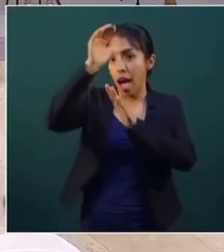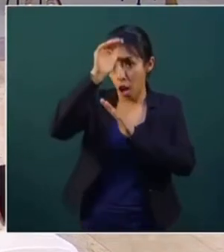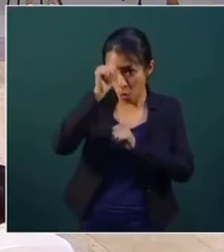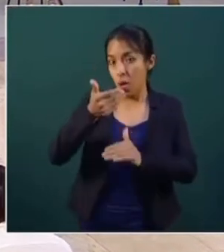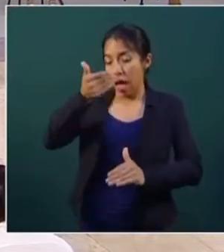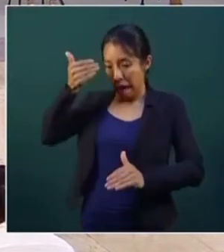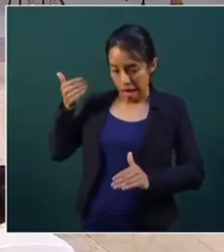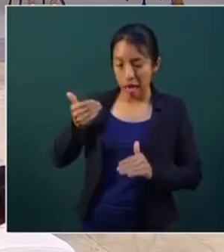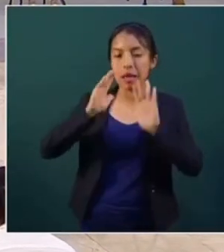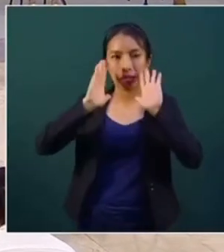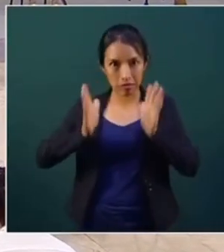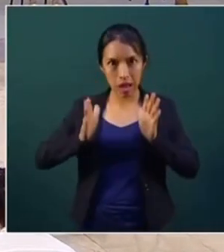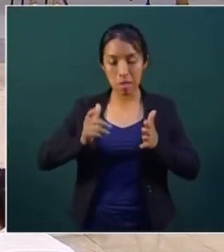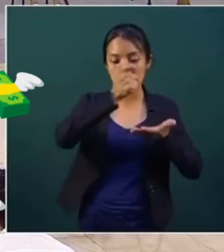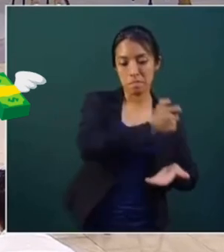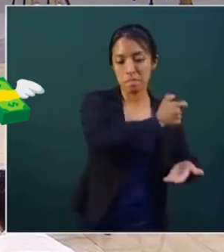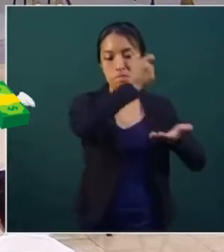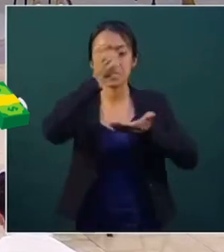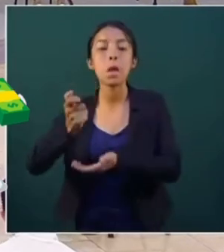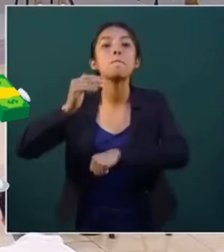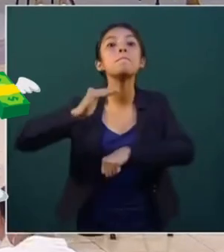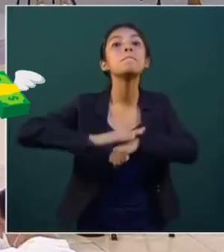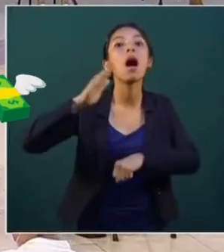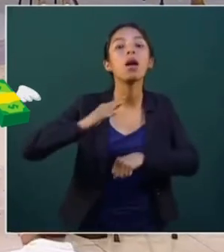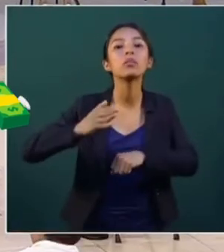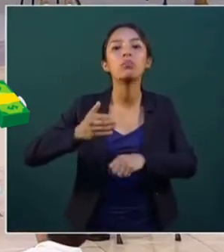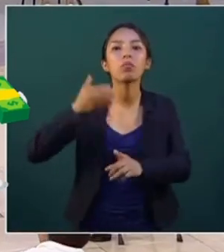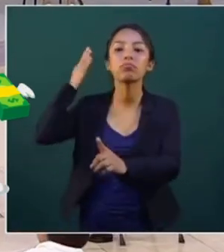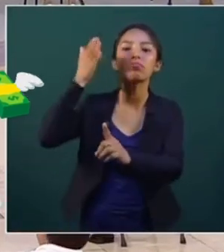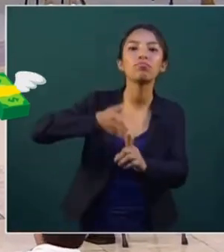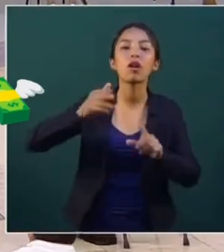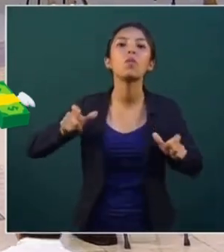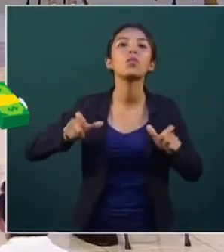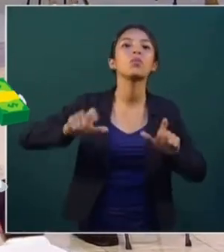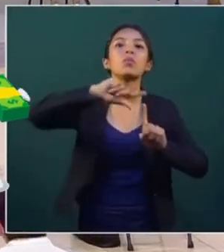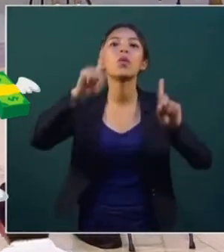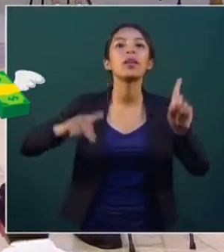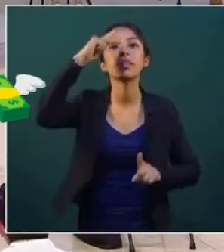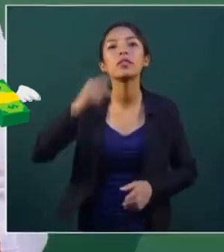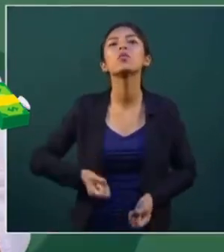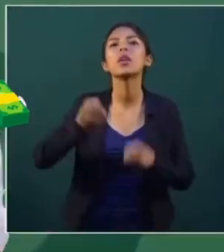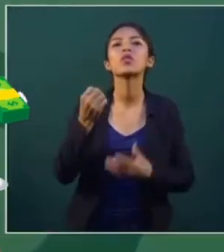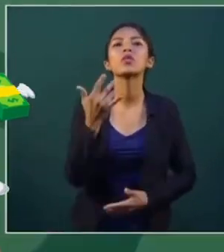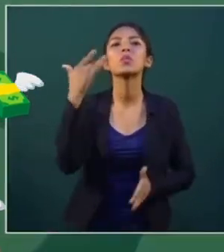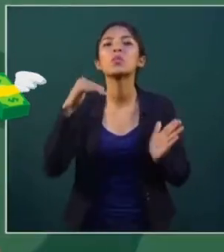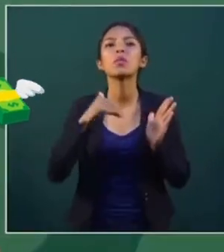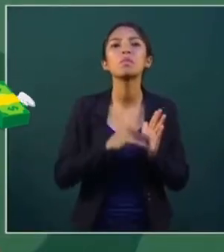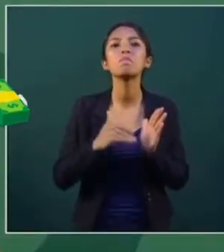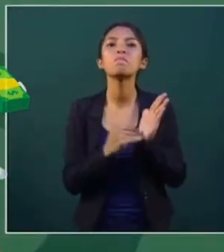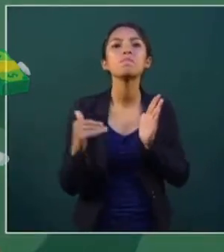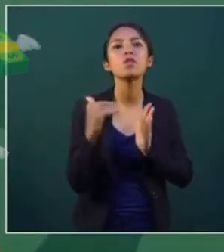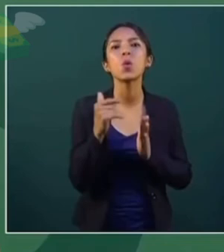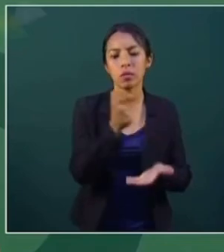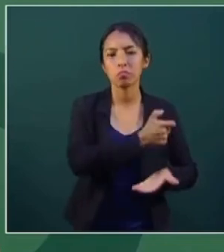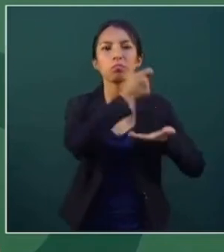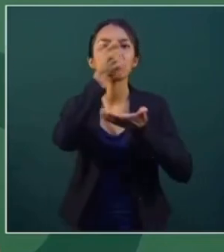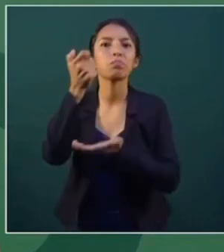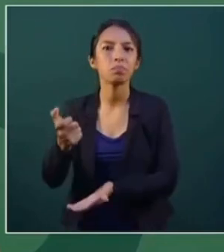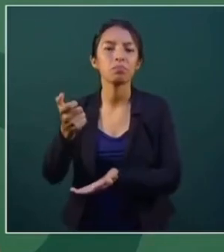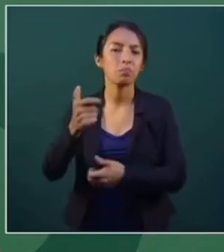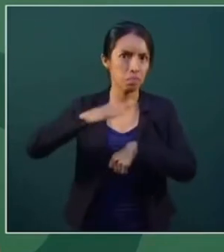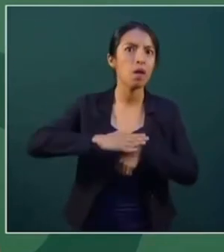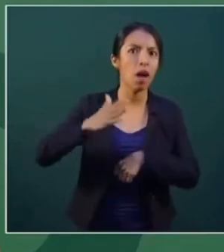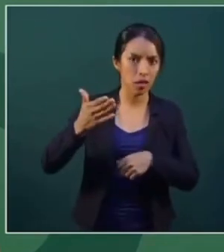para aumentar el presupuesto de la Guardia Nacional en 50 mil millones de pesos. Vamos